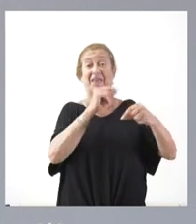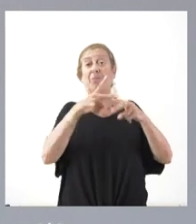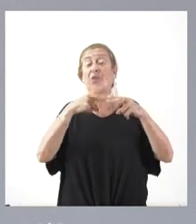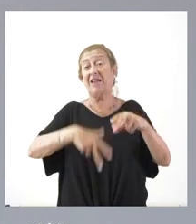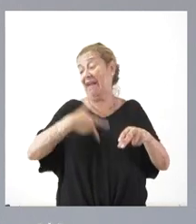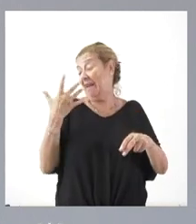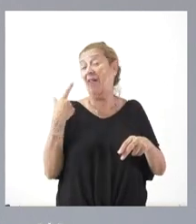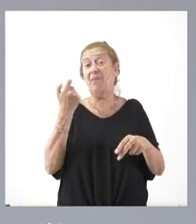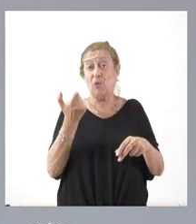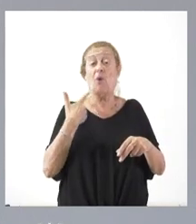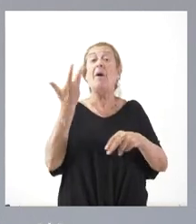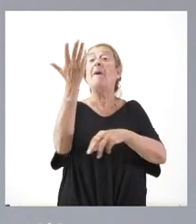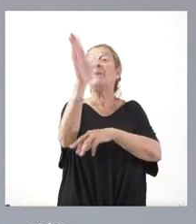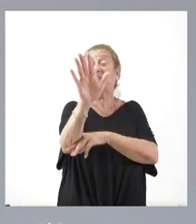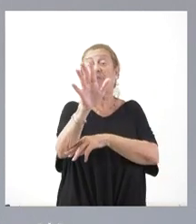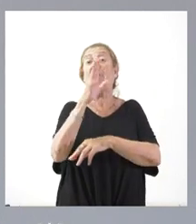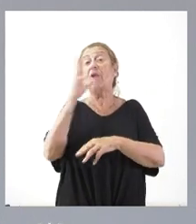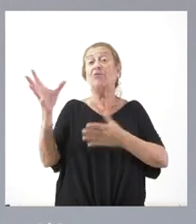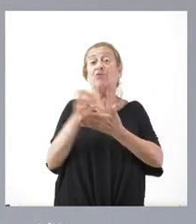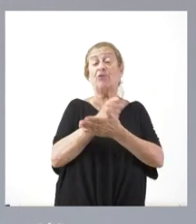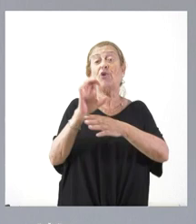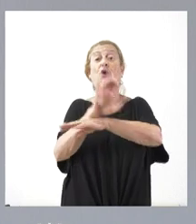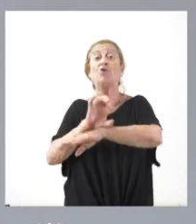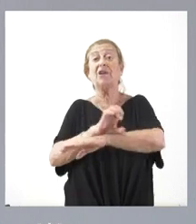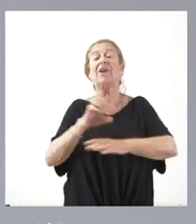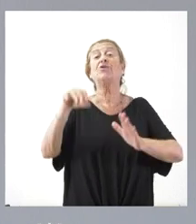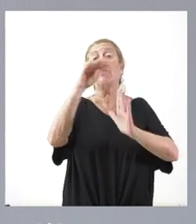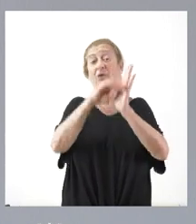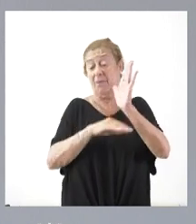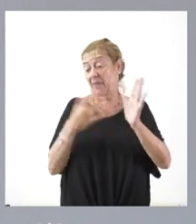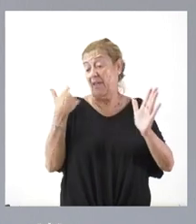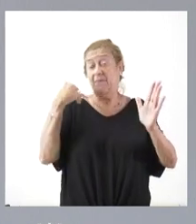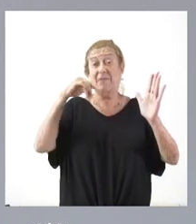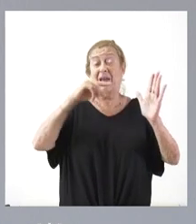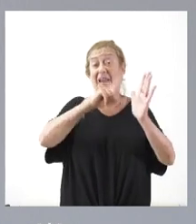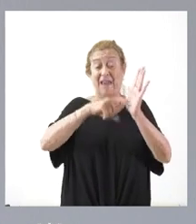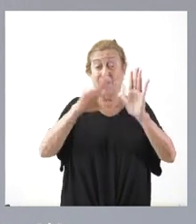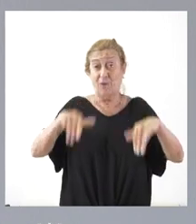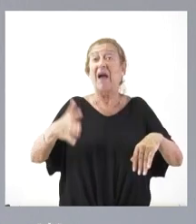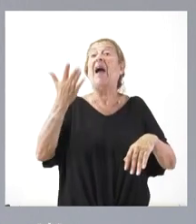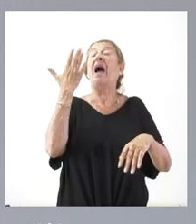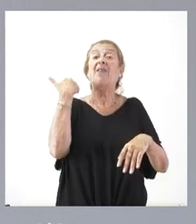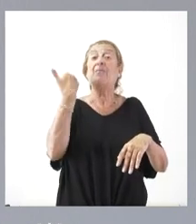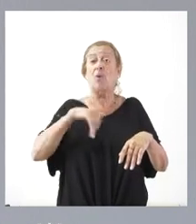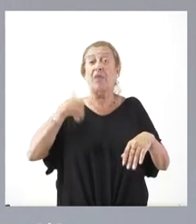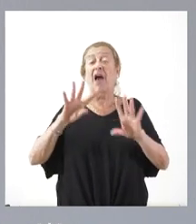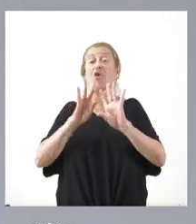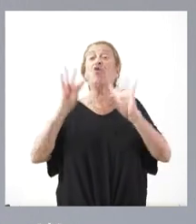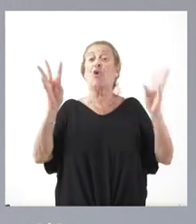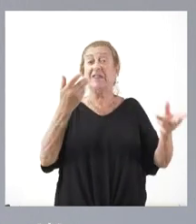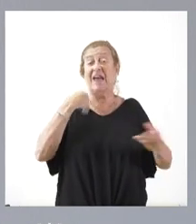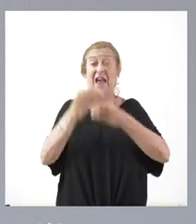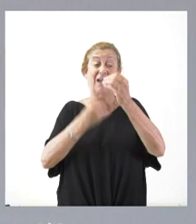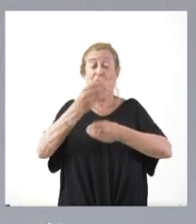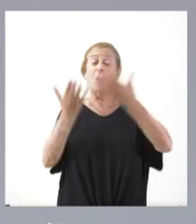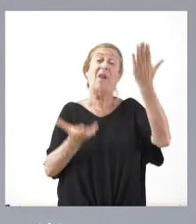la presentación por parte de todos los consejeros del programa de mitad de legislatura, con lo cual hemos tenido ocasión en las Cortes de hacer un amplio balance de